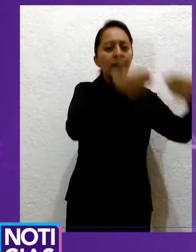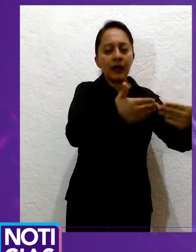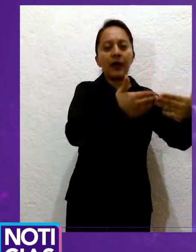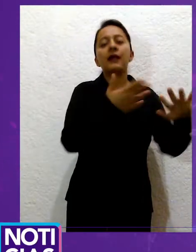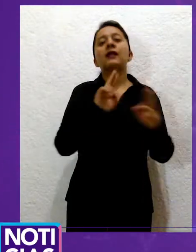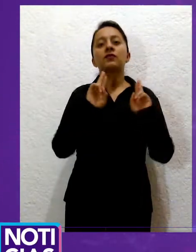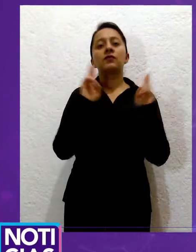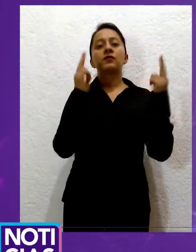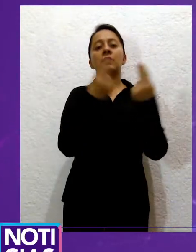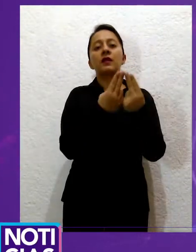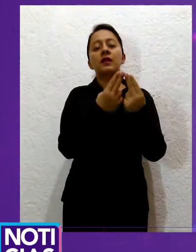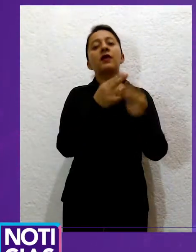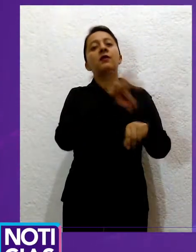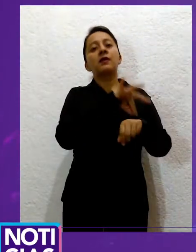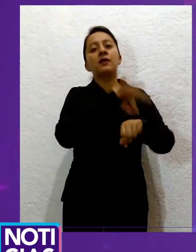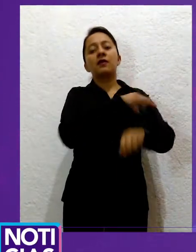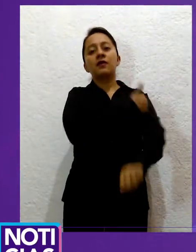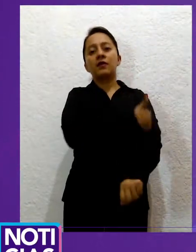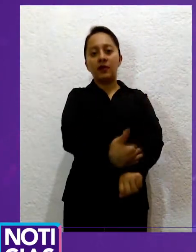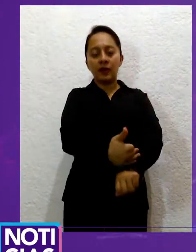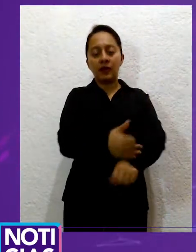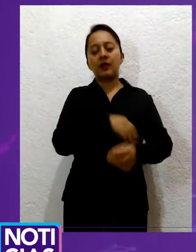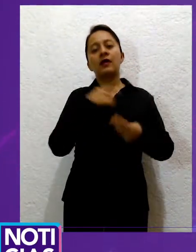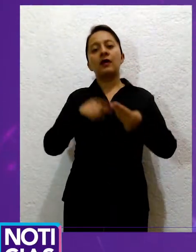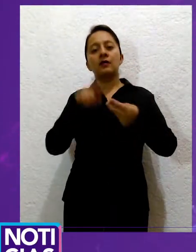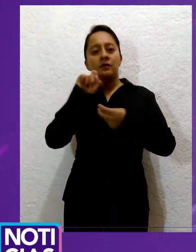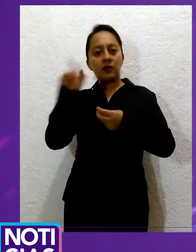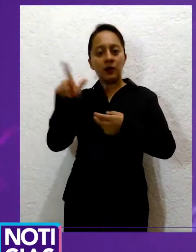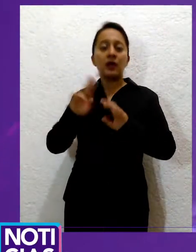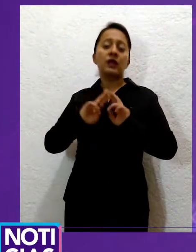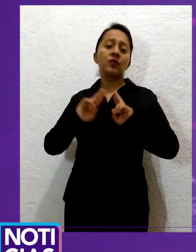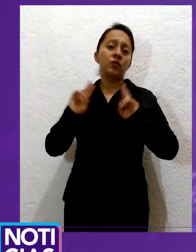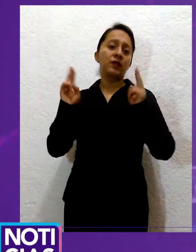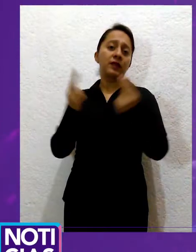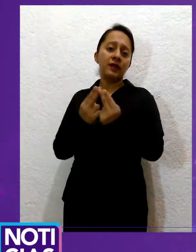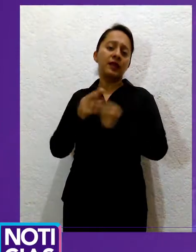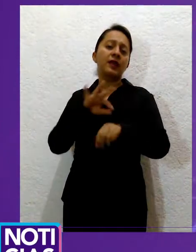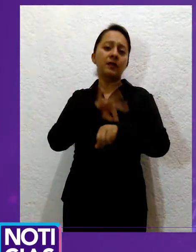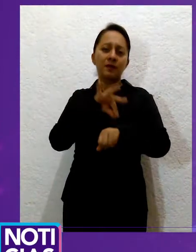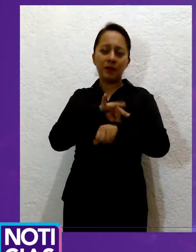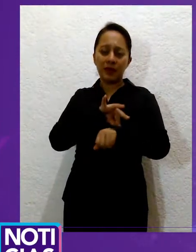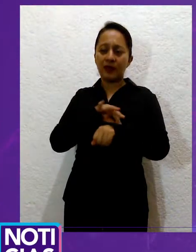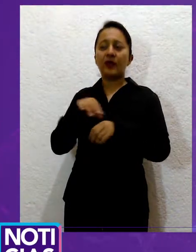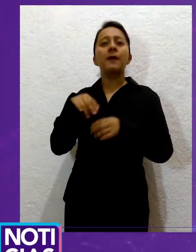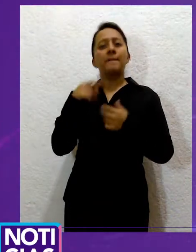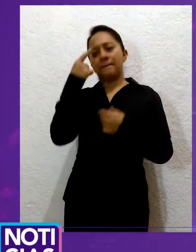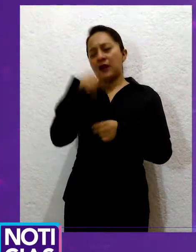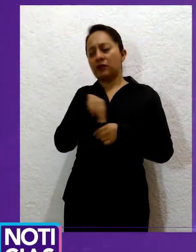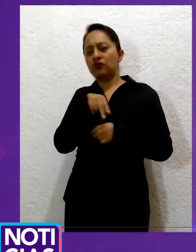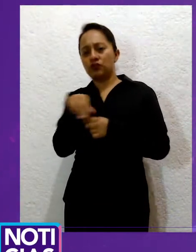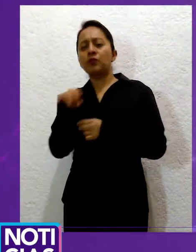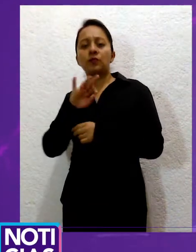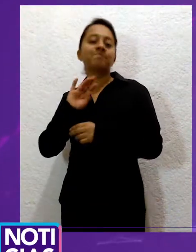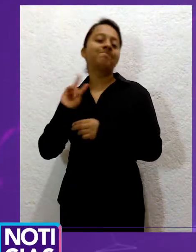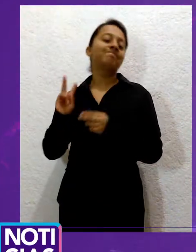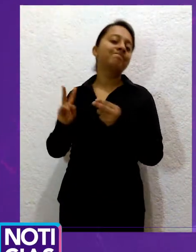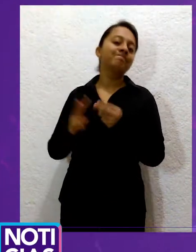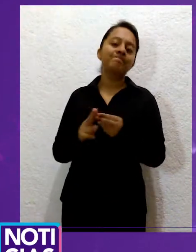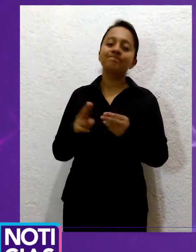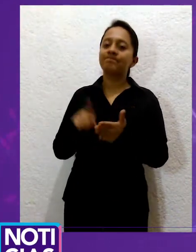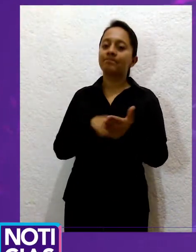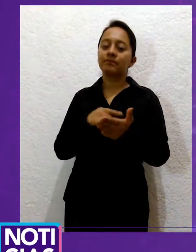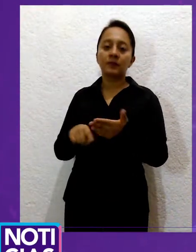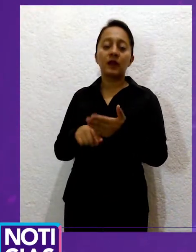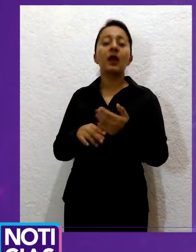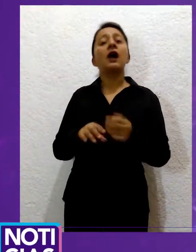en las unidades médicas familiares de especialidades y en unidad médica ambulatoria se suspenderán. Los servicios de urgencias se brindarán con